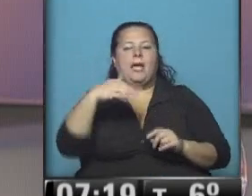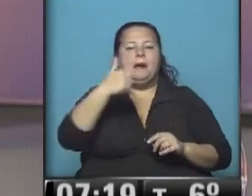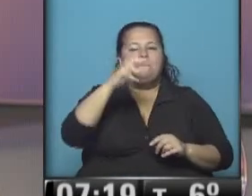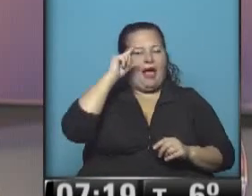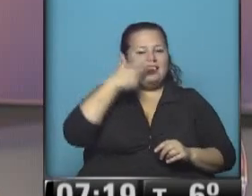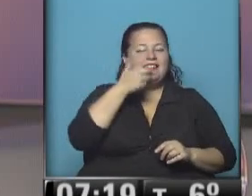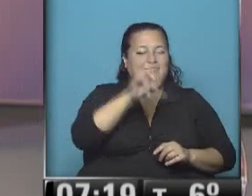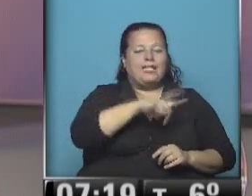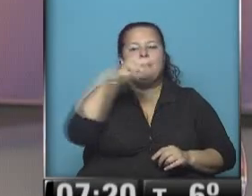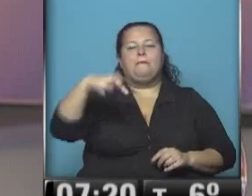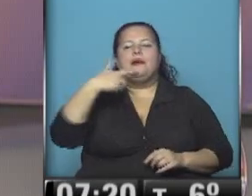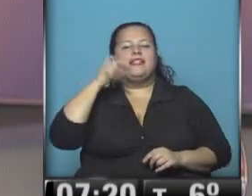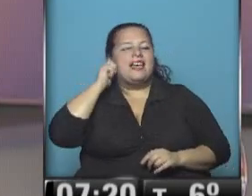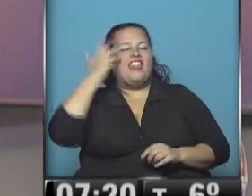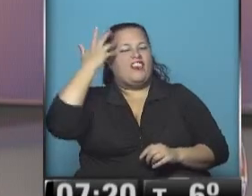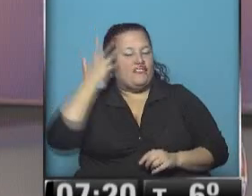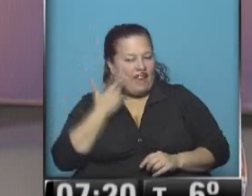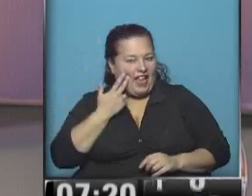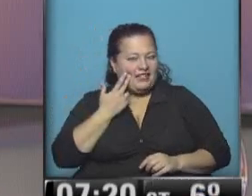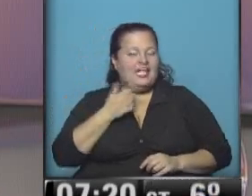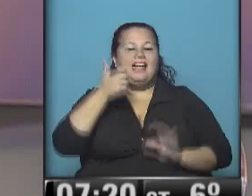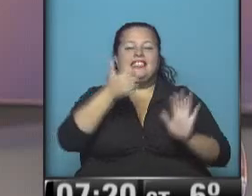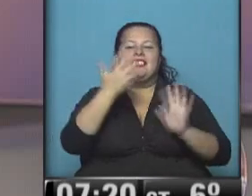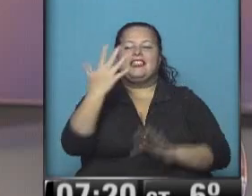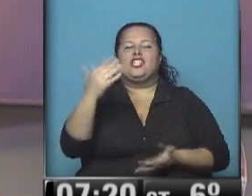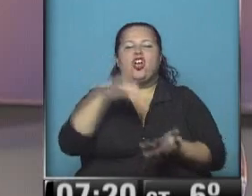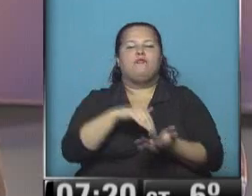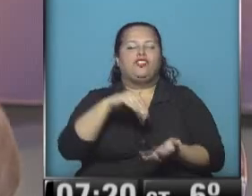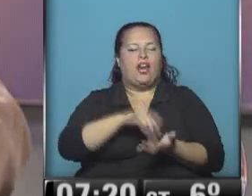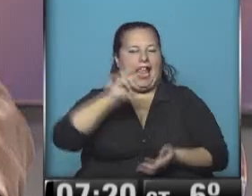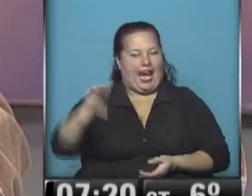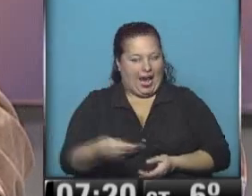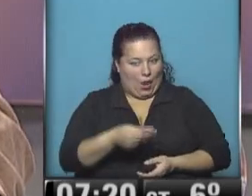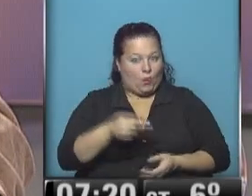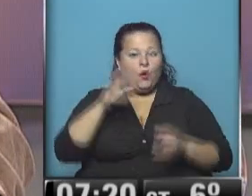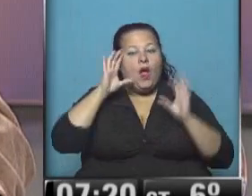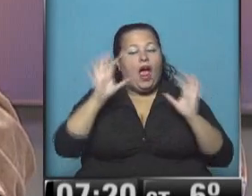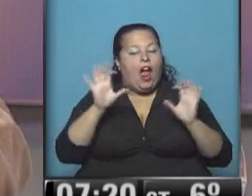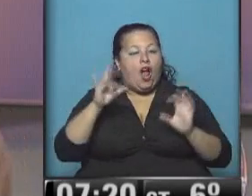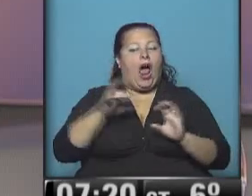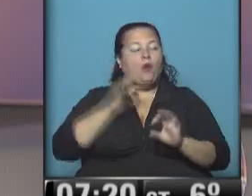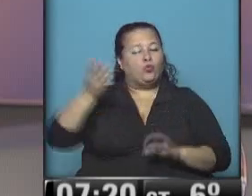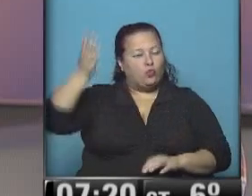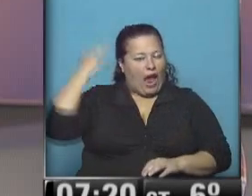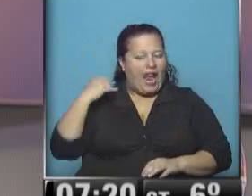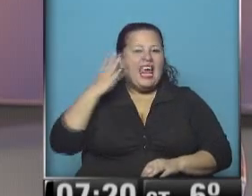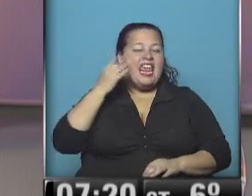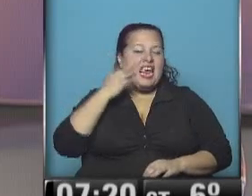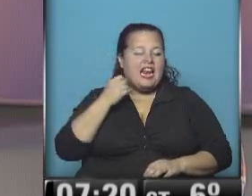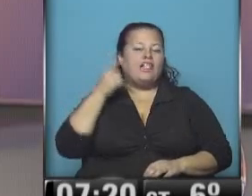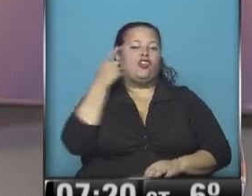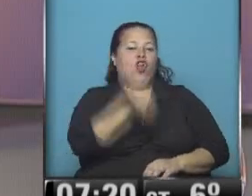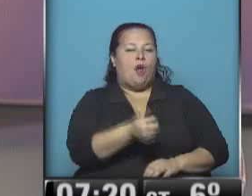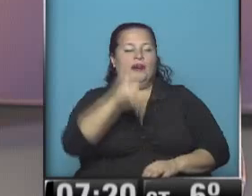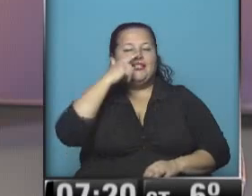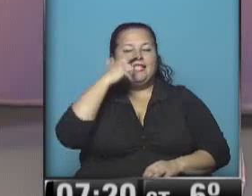United al PSG francés en 65 millones de euros. Recordemos que un año atrás los ingleses lo habían comprado